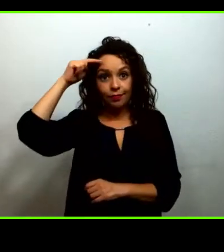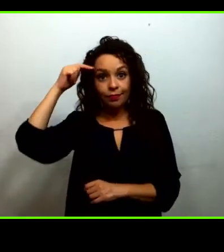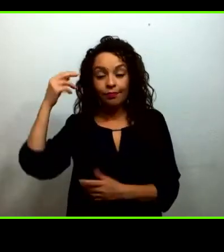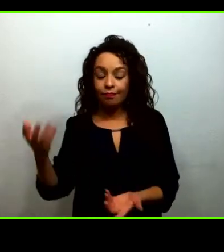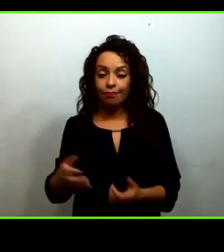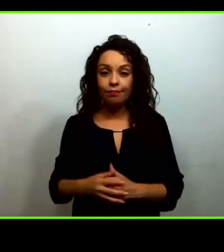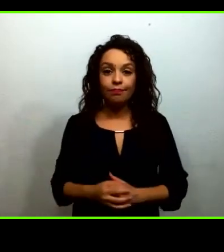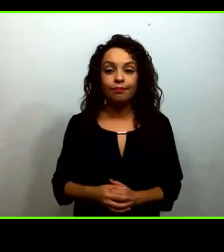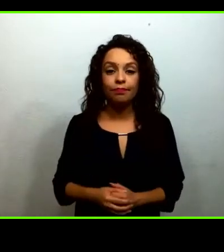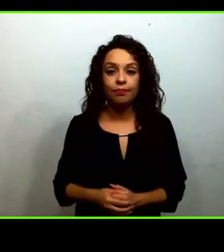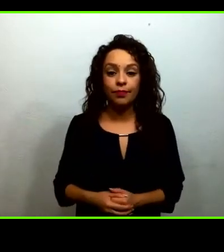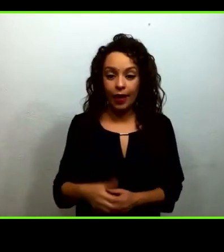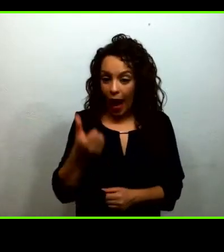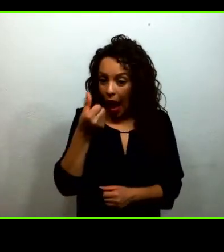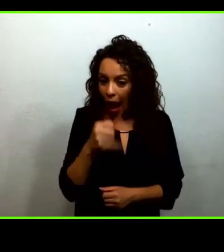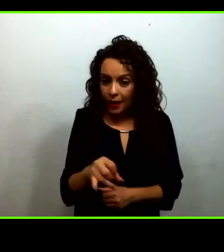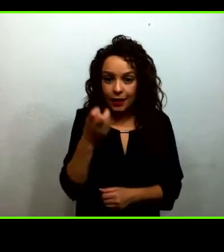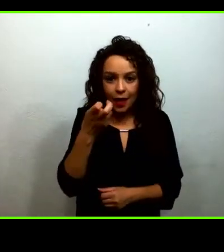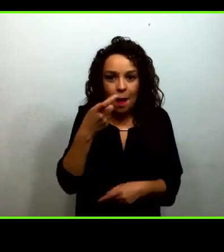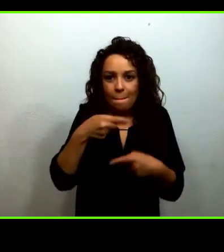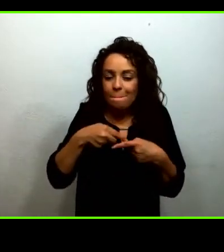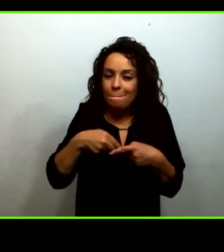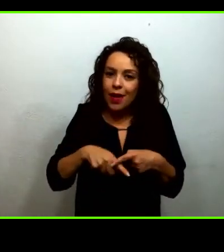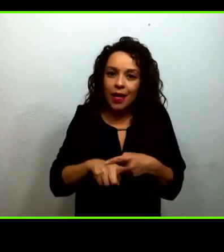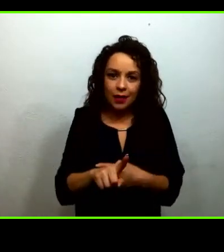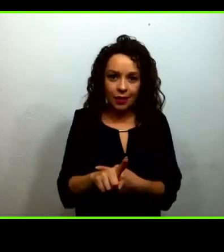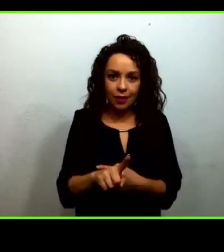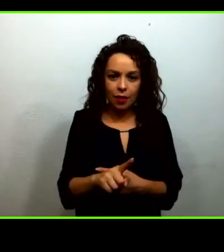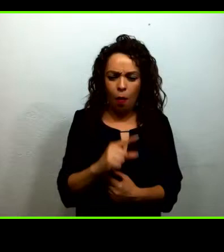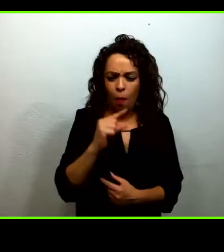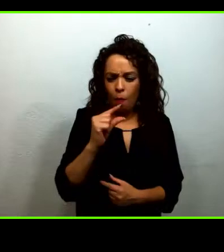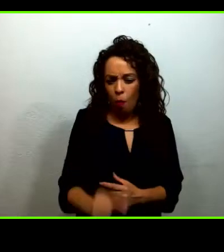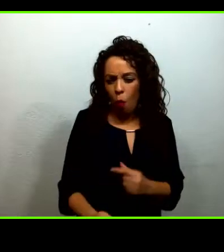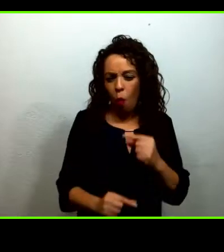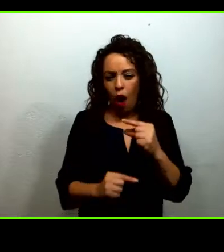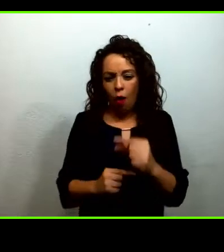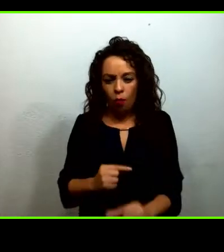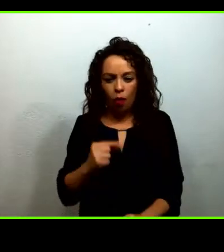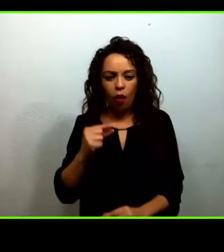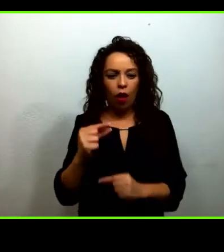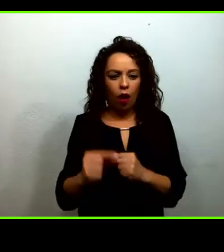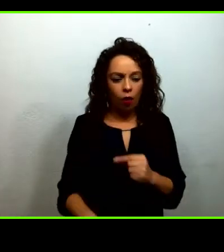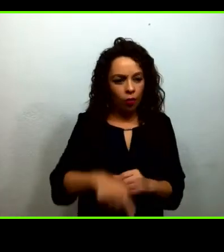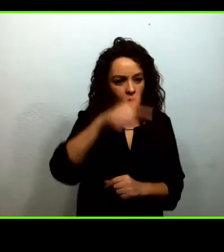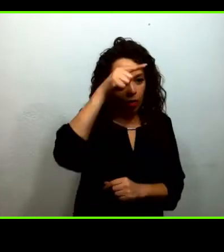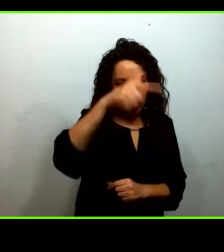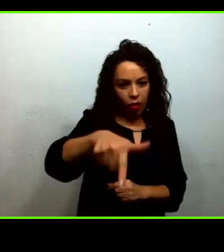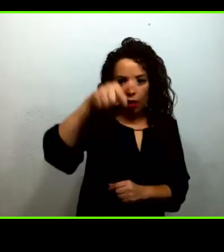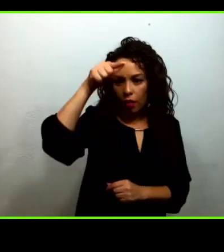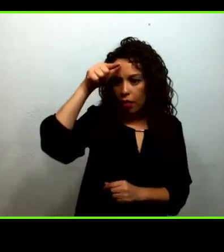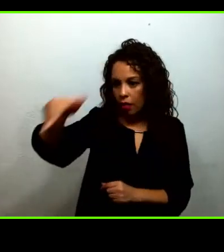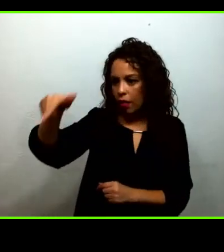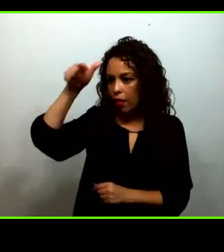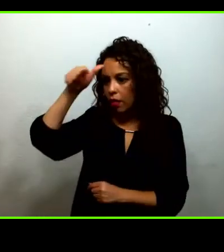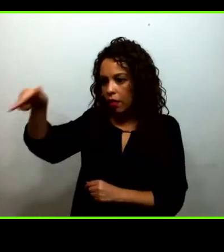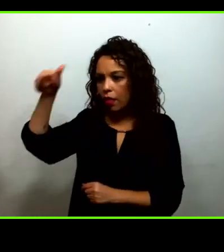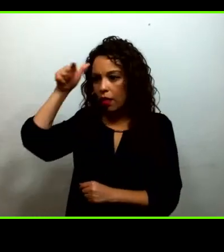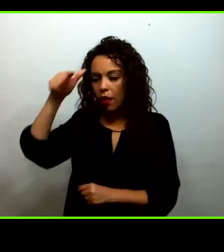empezó esto conforme íbamos identificando en qué localidades no llegaba la